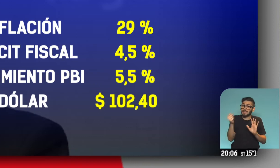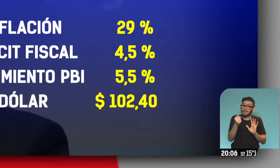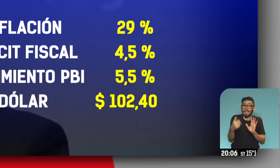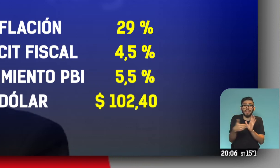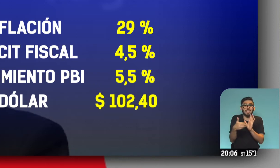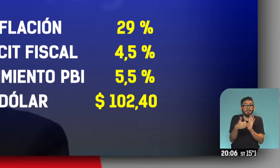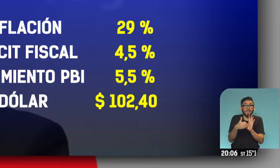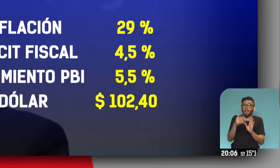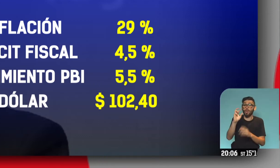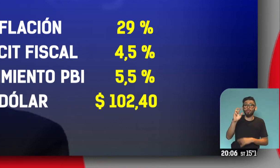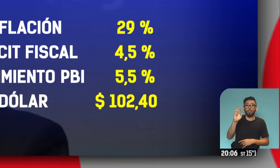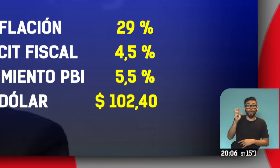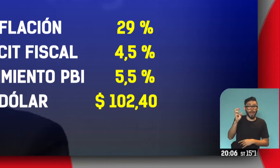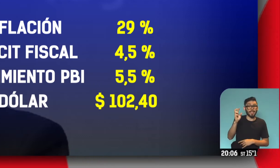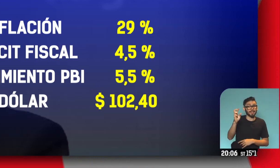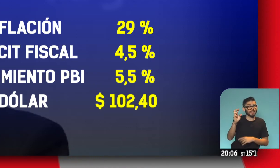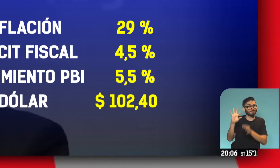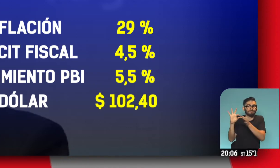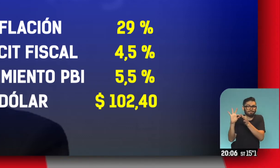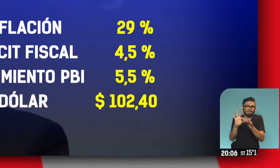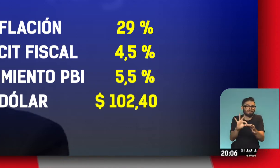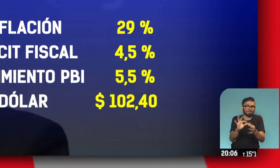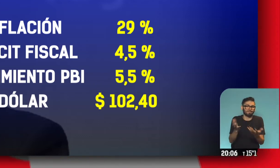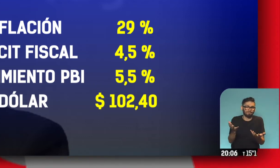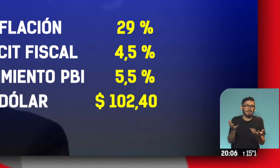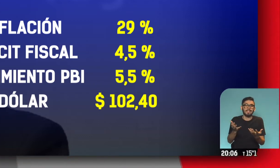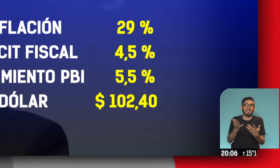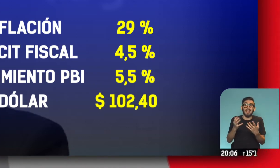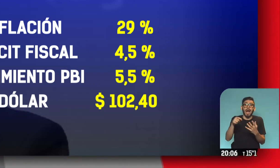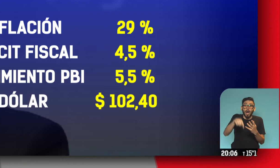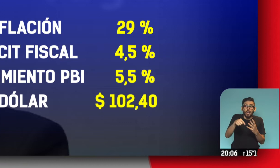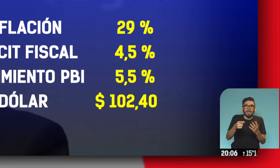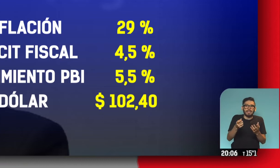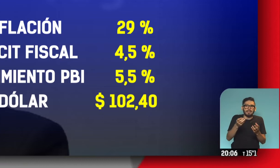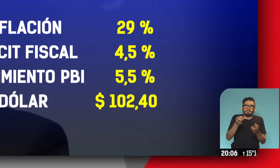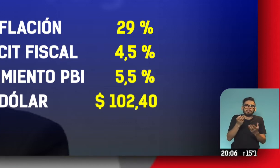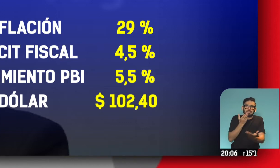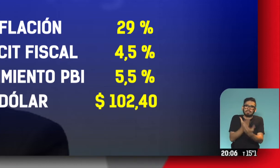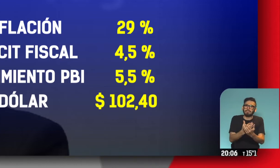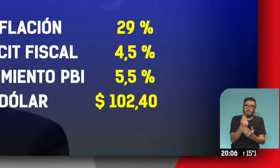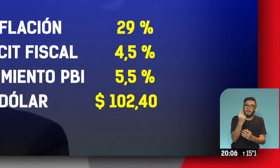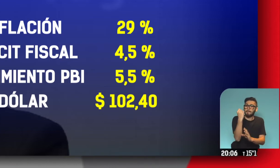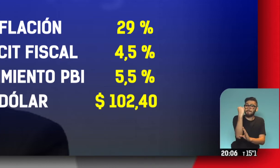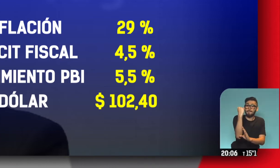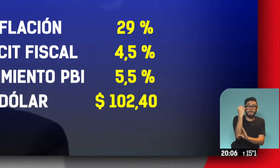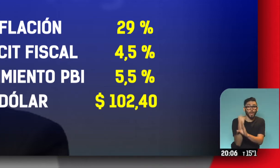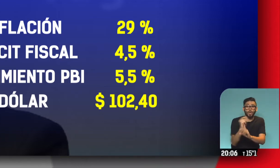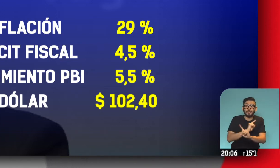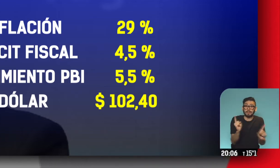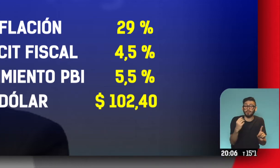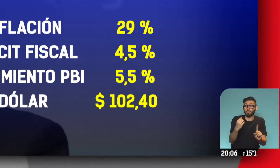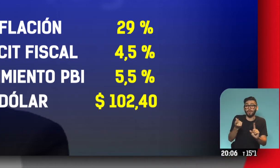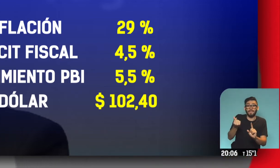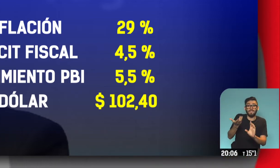con la cuestión del dólar. Claro que sí. Justamente, uno de los motivos por los cuales no se pide una devaluación es porque la inflación podría aún